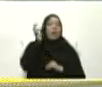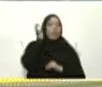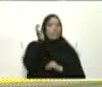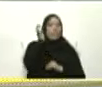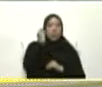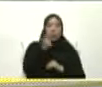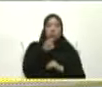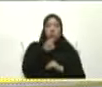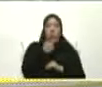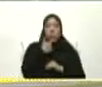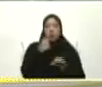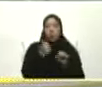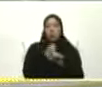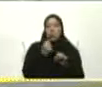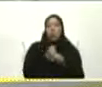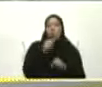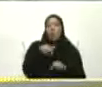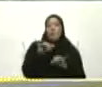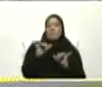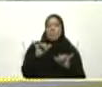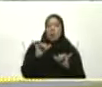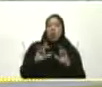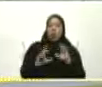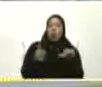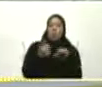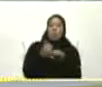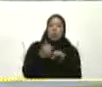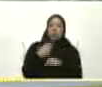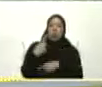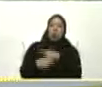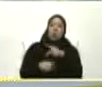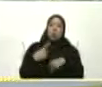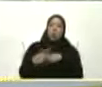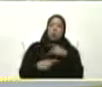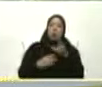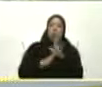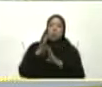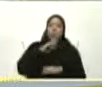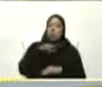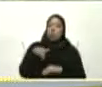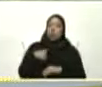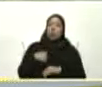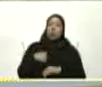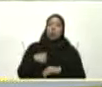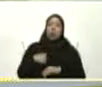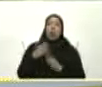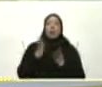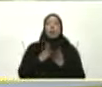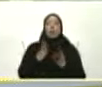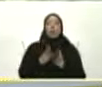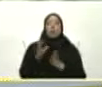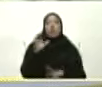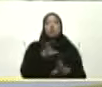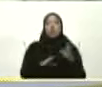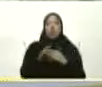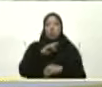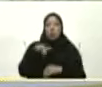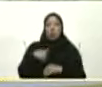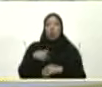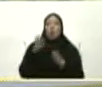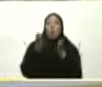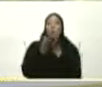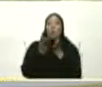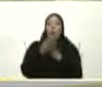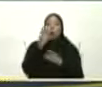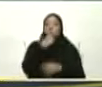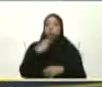Yo me comprometo Hoy mismo Que arranque Los procesos De recuperación De la escuela De bioanálisis Escuela de